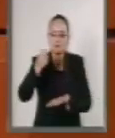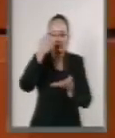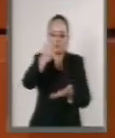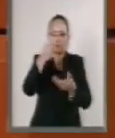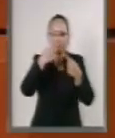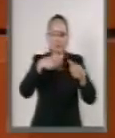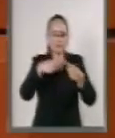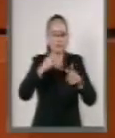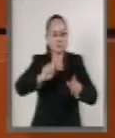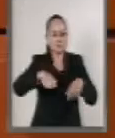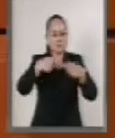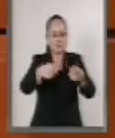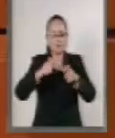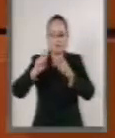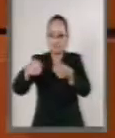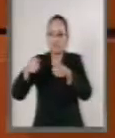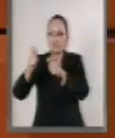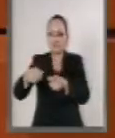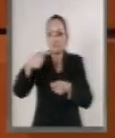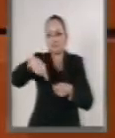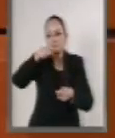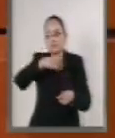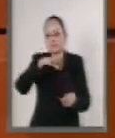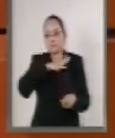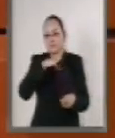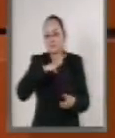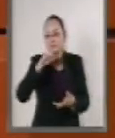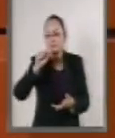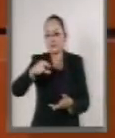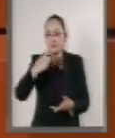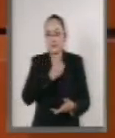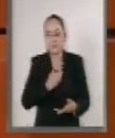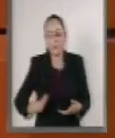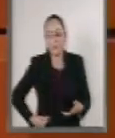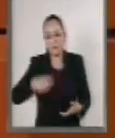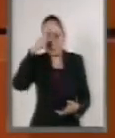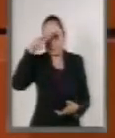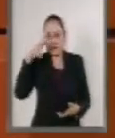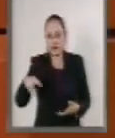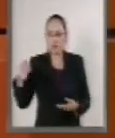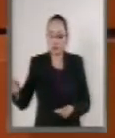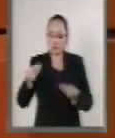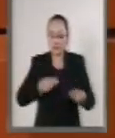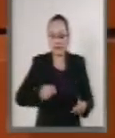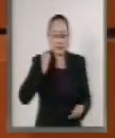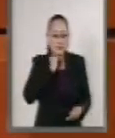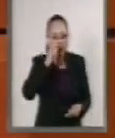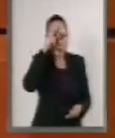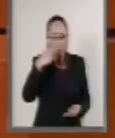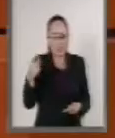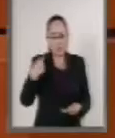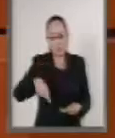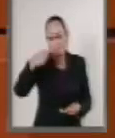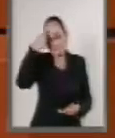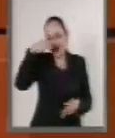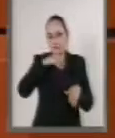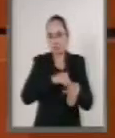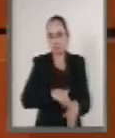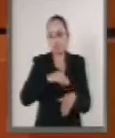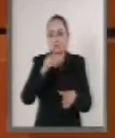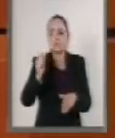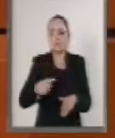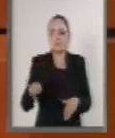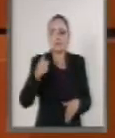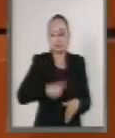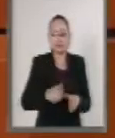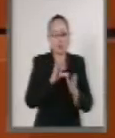diplomáticos que han sido enviados por el titular del Poder Ejecutivo Federal a este Senado de la República en cumplimiento con nuestro mandato